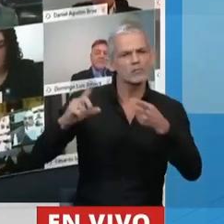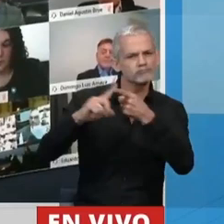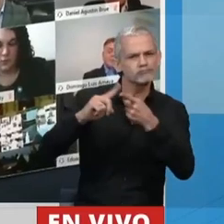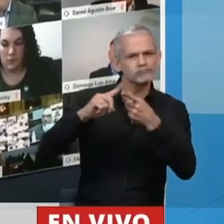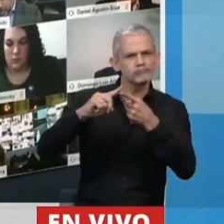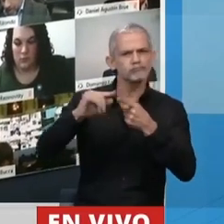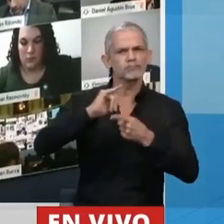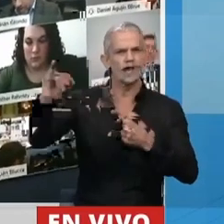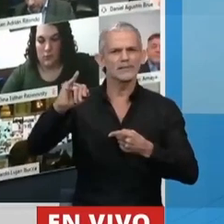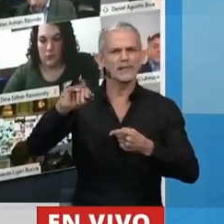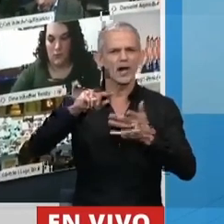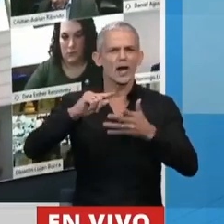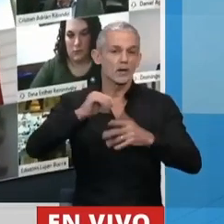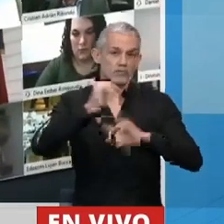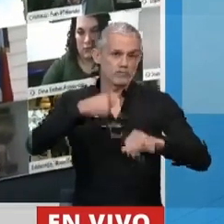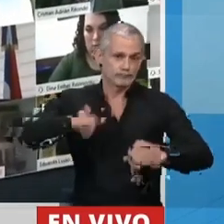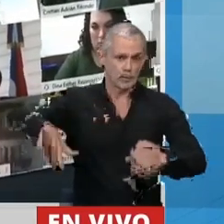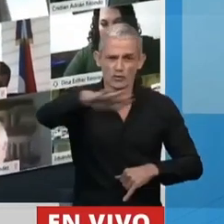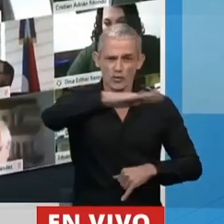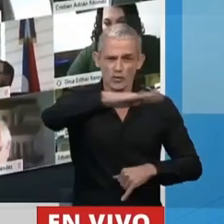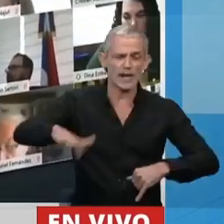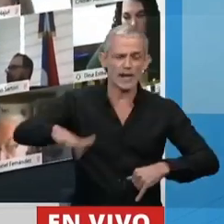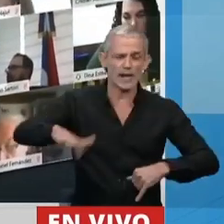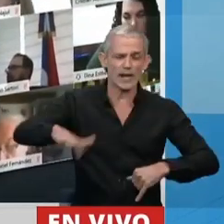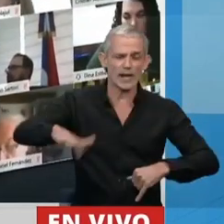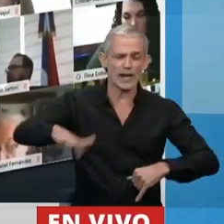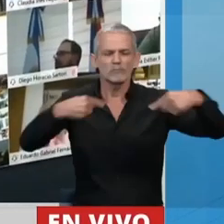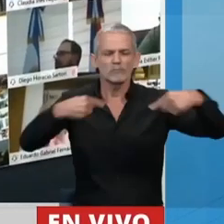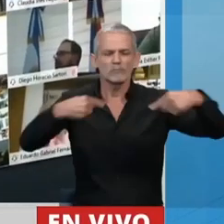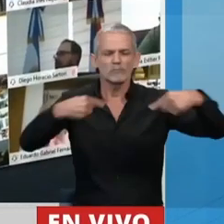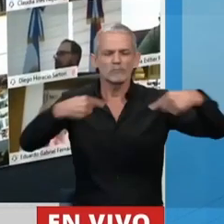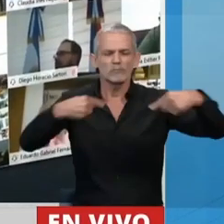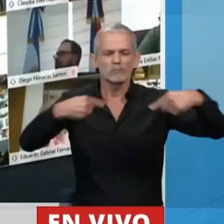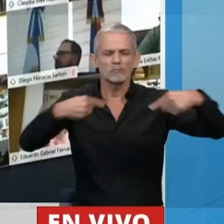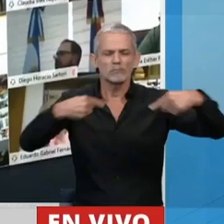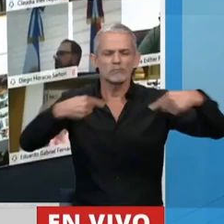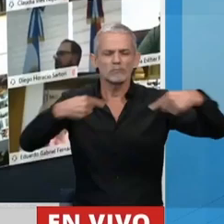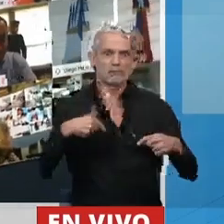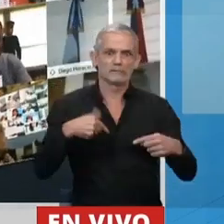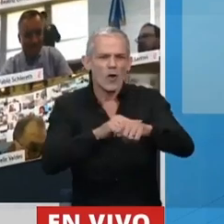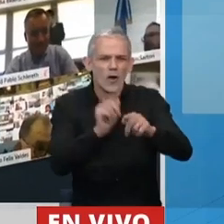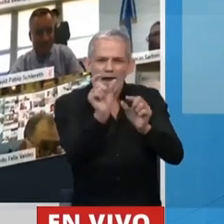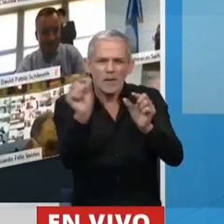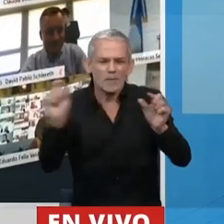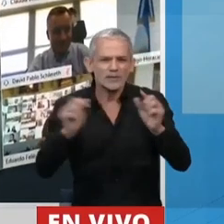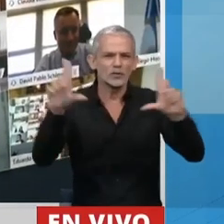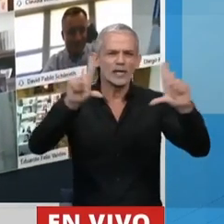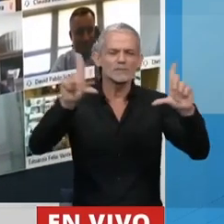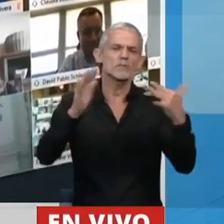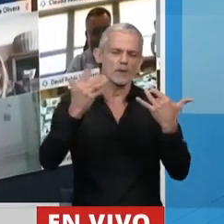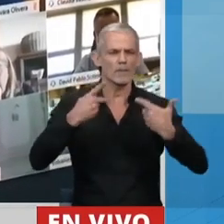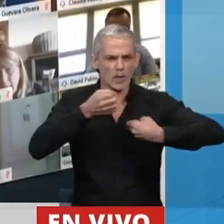ciudadanía a través de los medios, lamentablemente hay muy poco espacio últimamente en los medios.